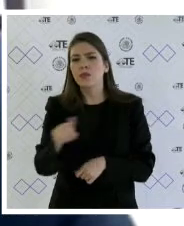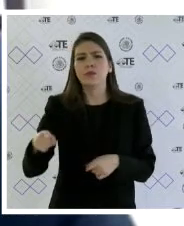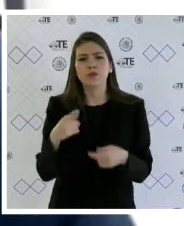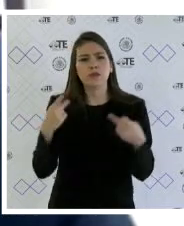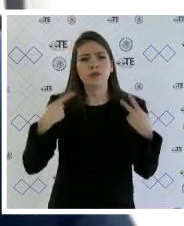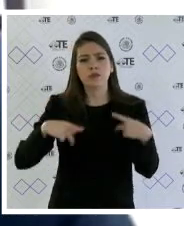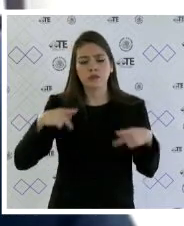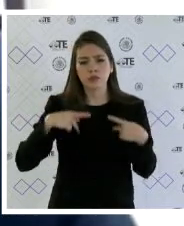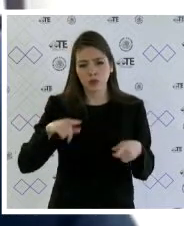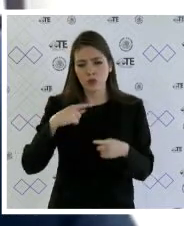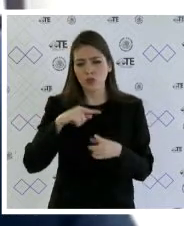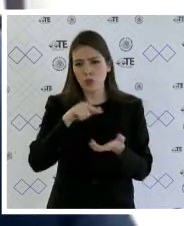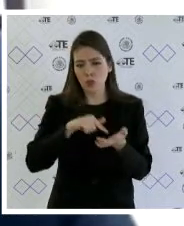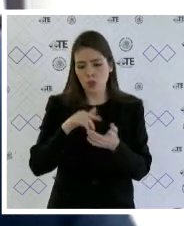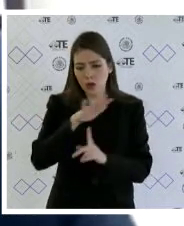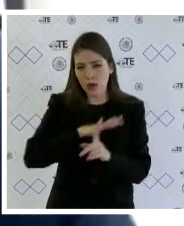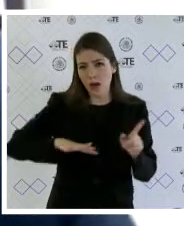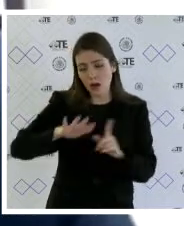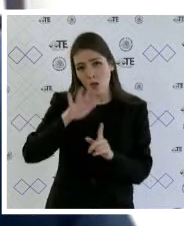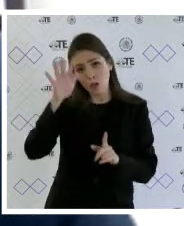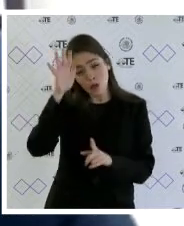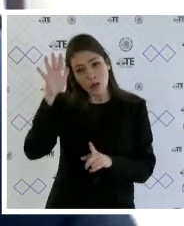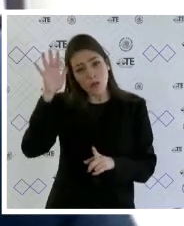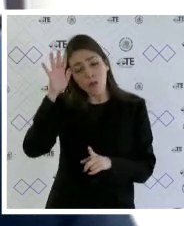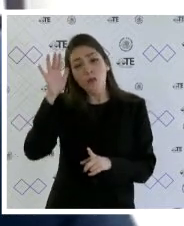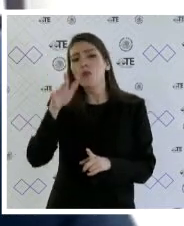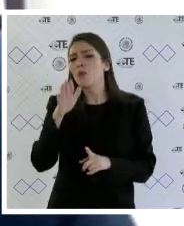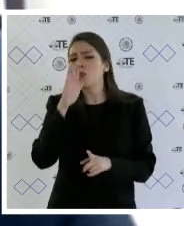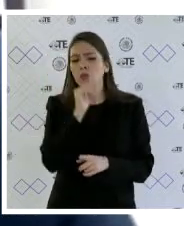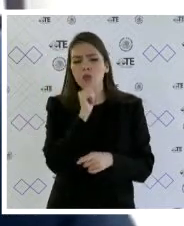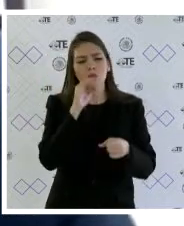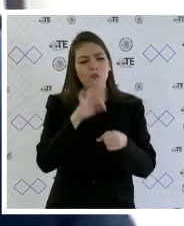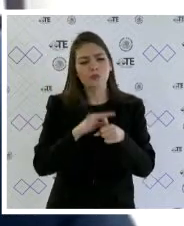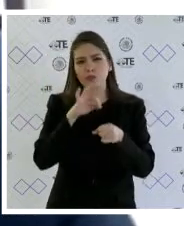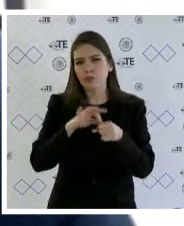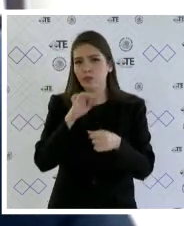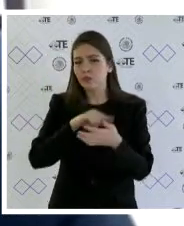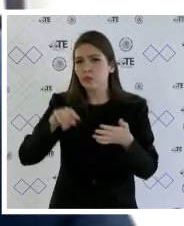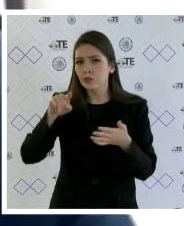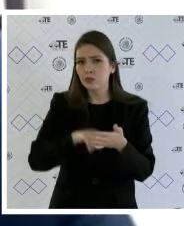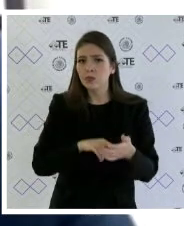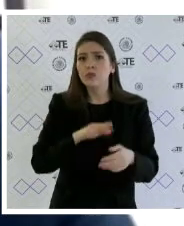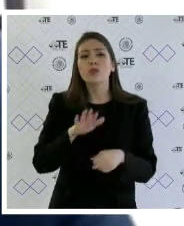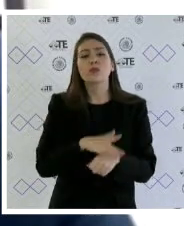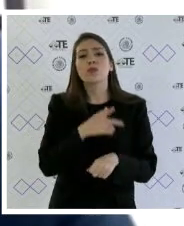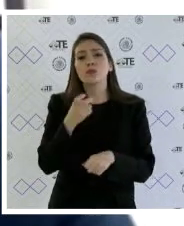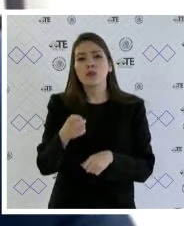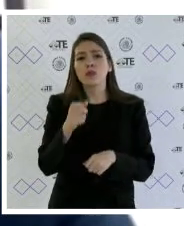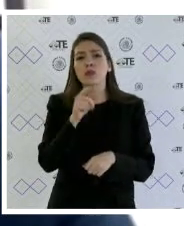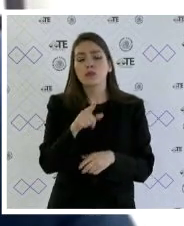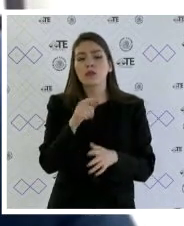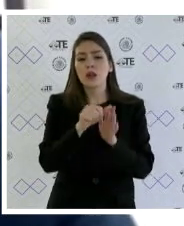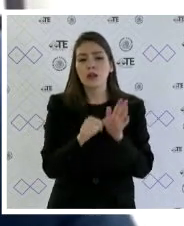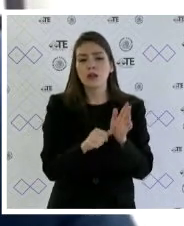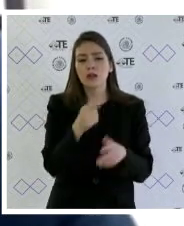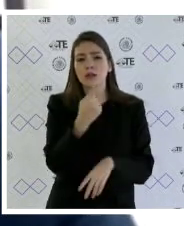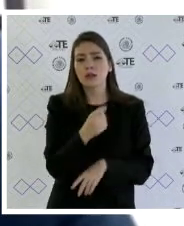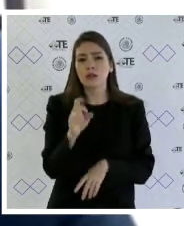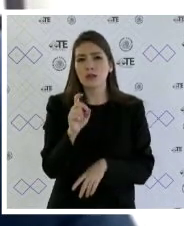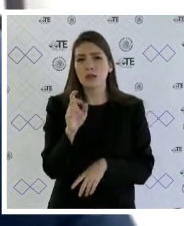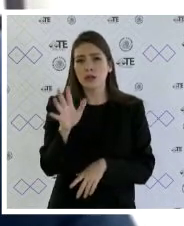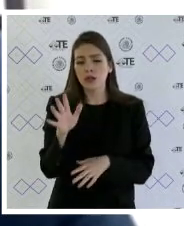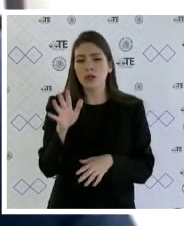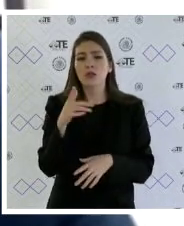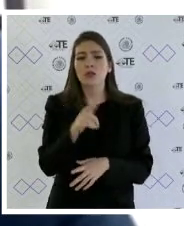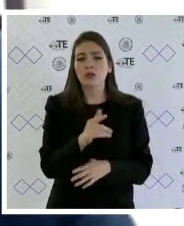vecinas de la unidad territorial pudieran ejercer su voto por lo que se actualiza la causal de anulidad prevista en el artículo 135 de la ley